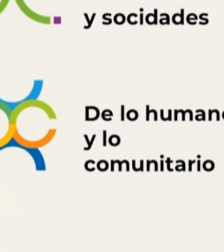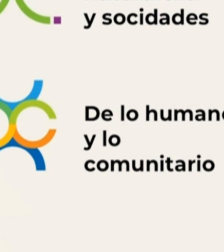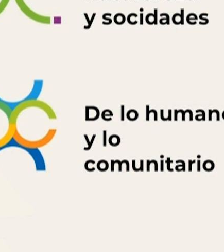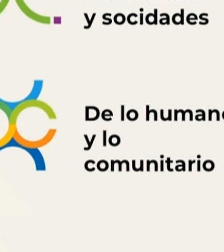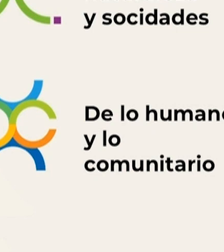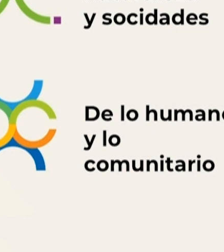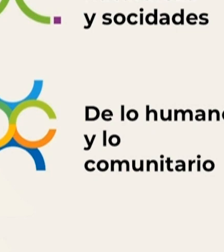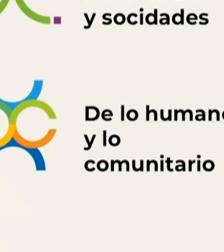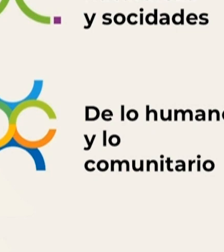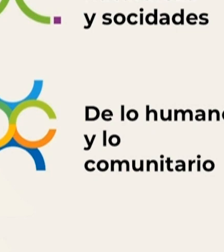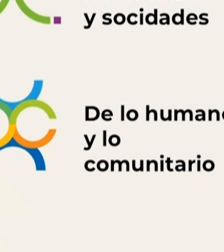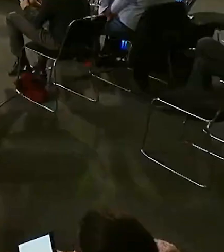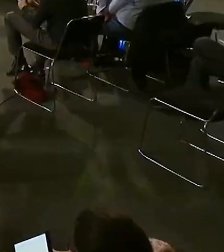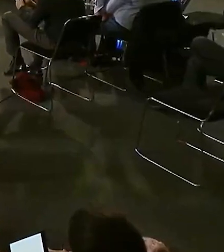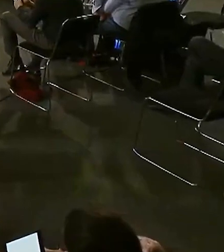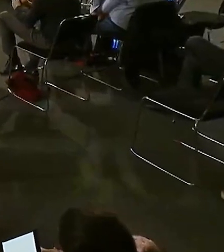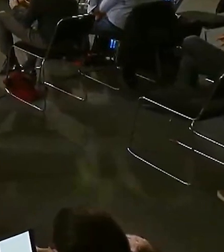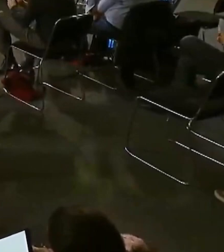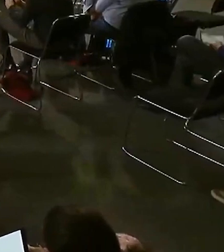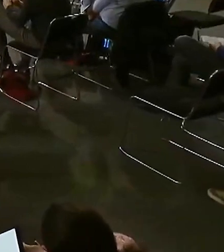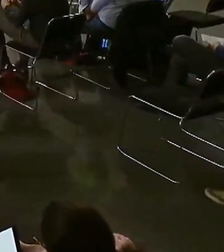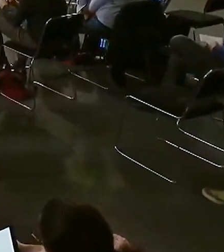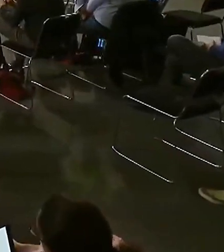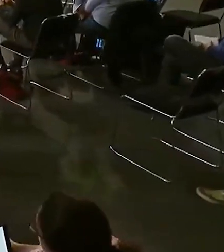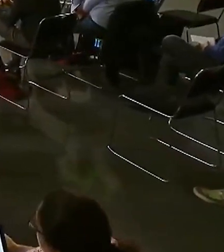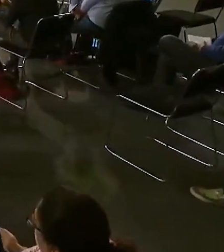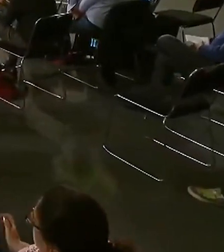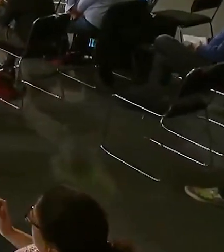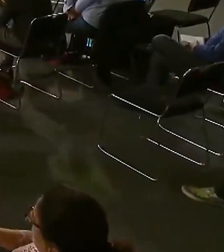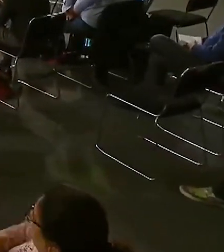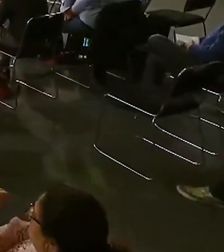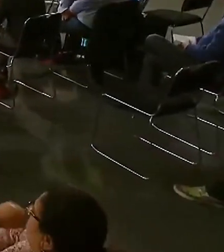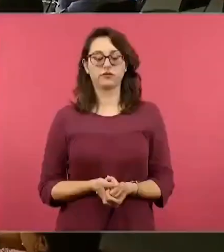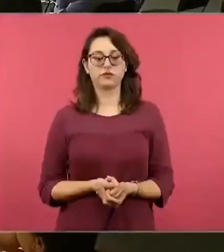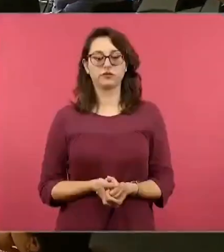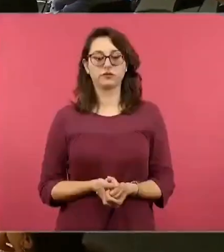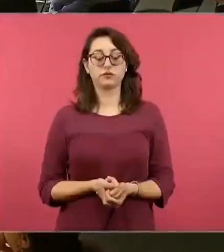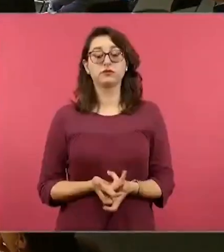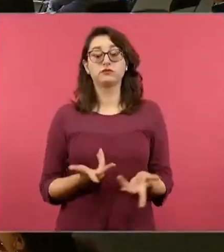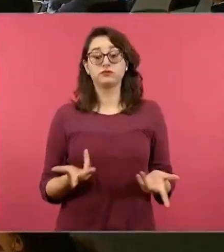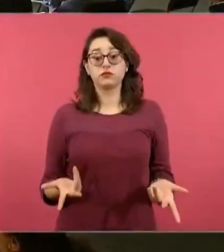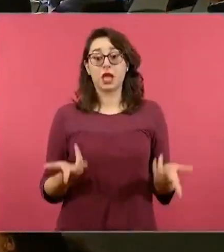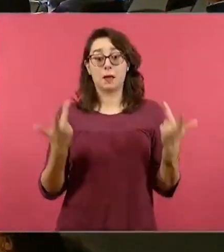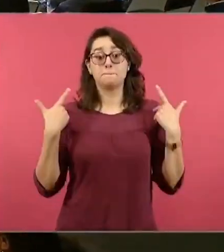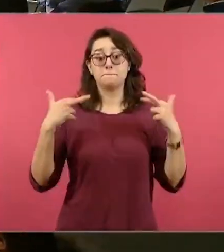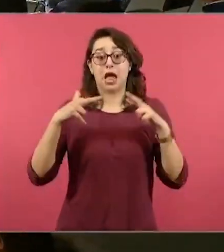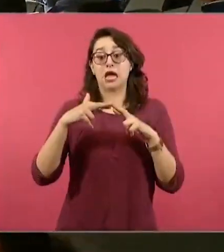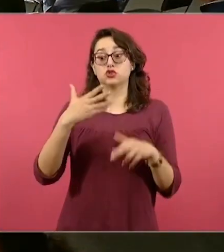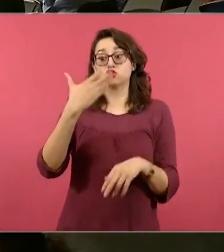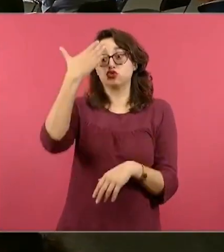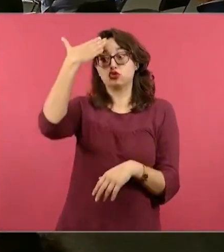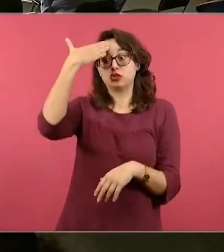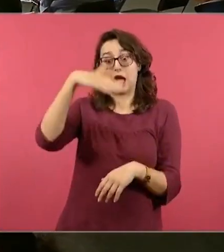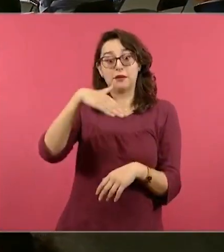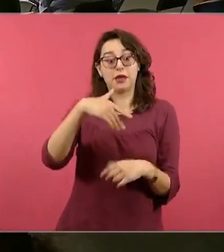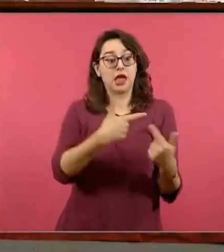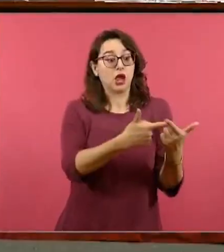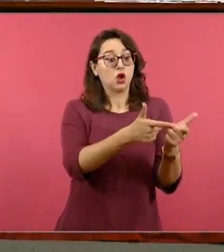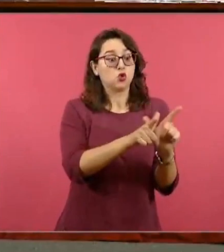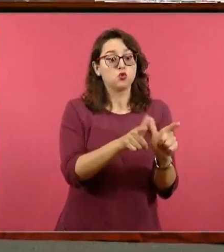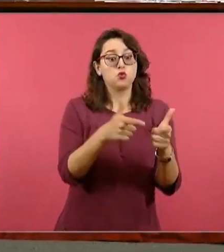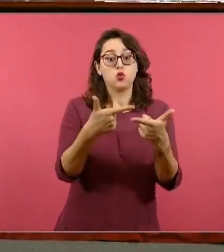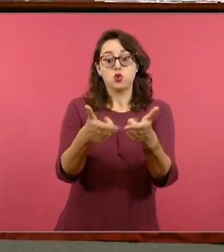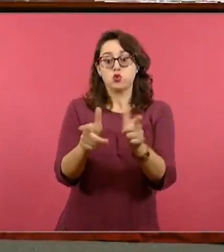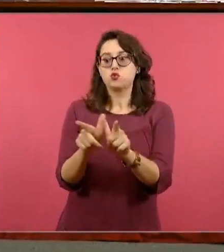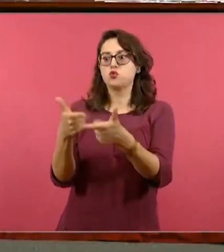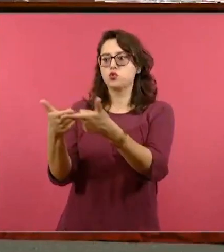Sabemos que cuando estamos frente a clase, cada grupo es diferente y a veces cada grupo tiene también intereses diferentes. Entonces, por eso es importante